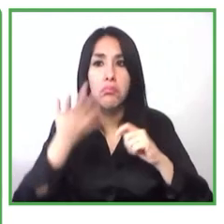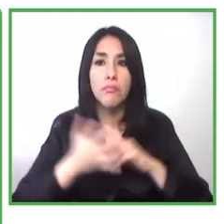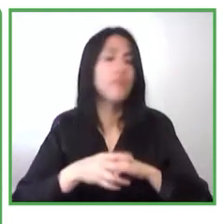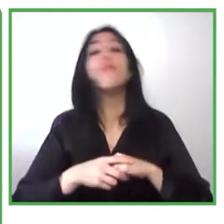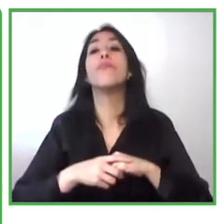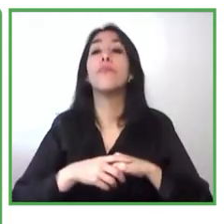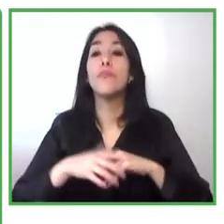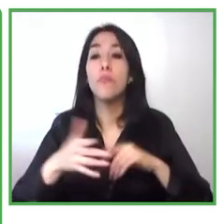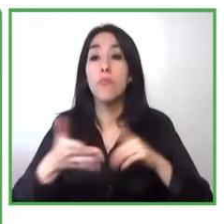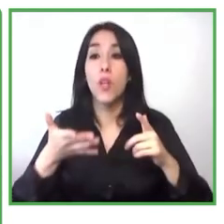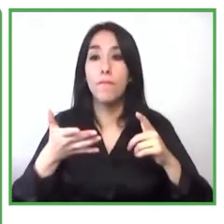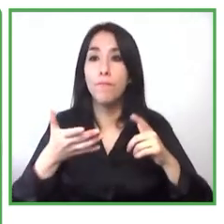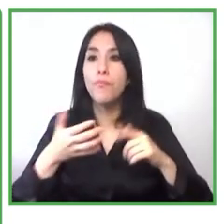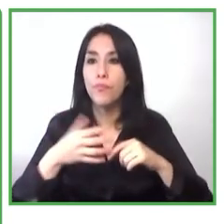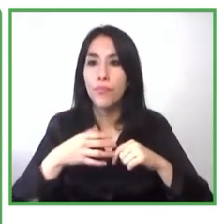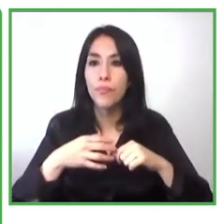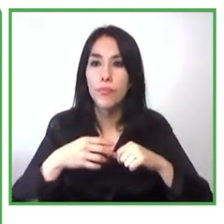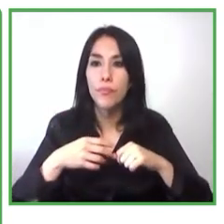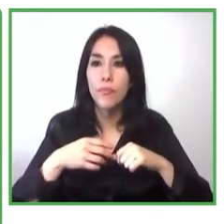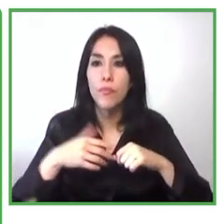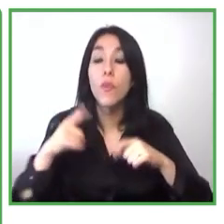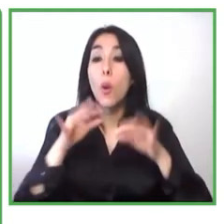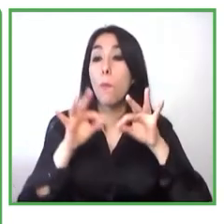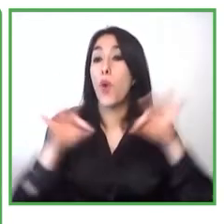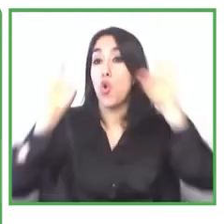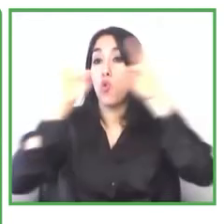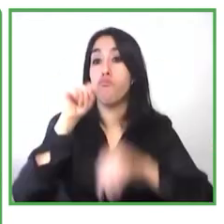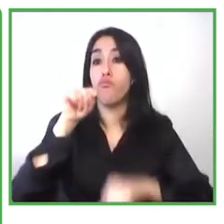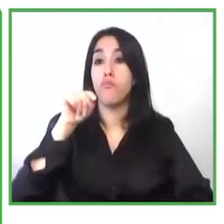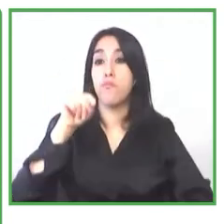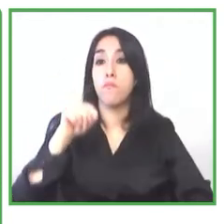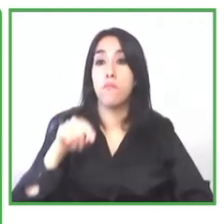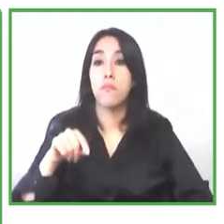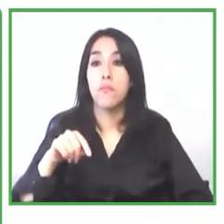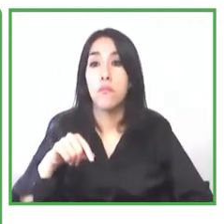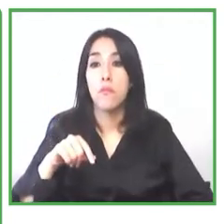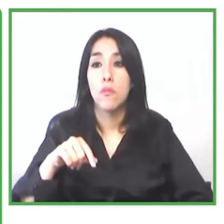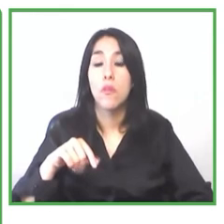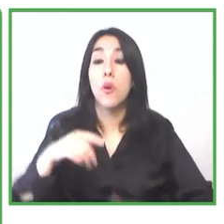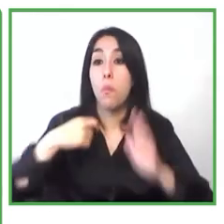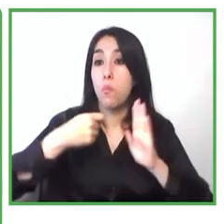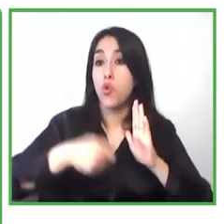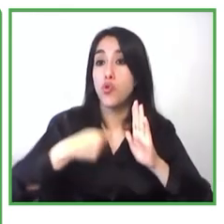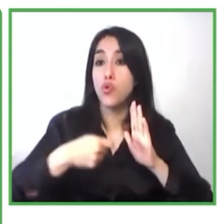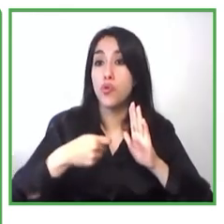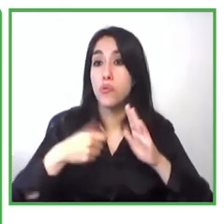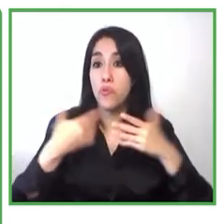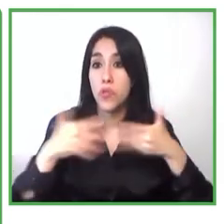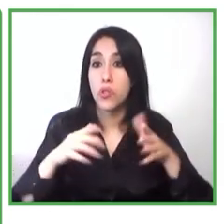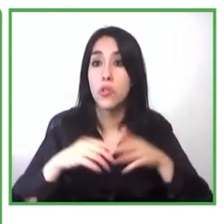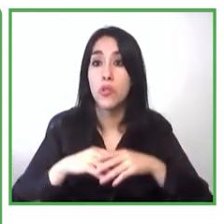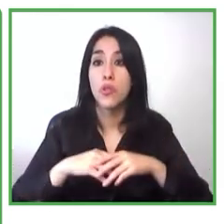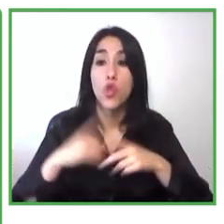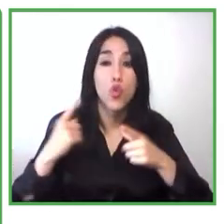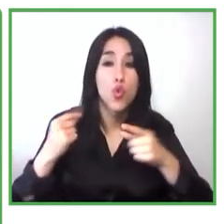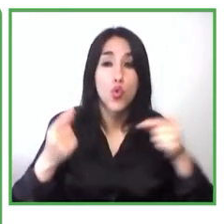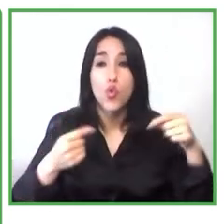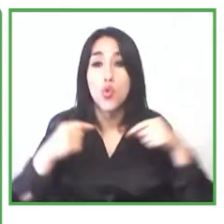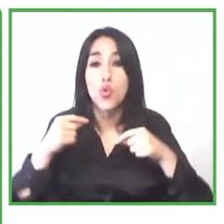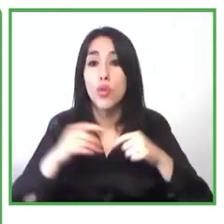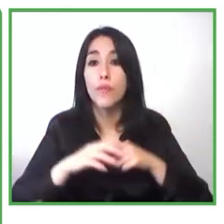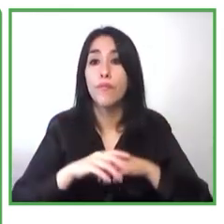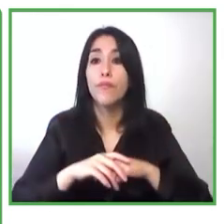efectuado el programa generara un aprendizaje efectivo en cada uno de los participantes y ninguno se sintiera excluido